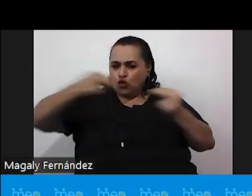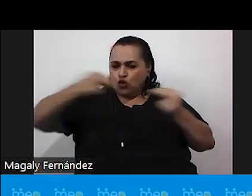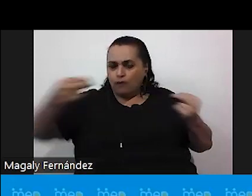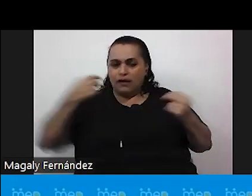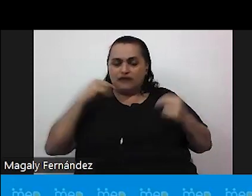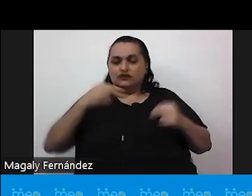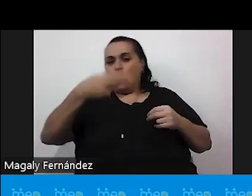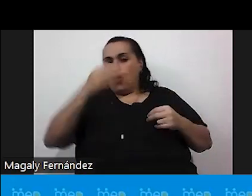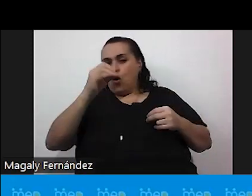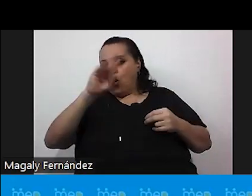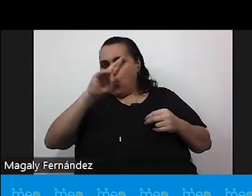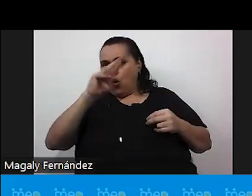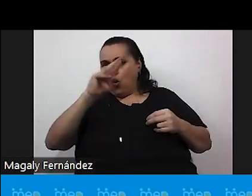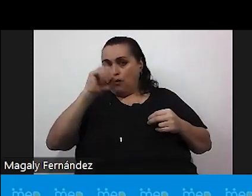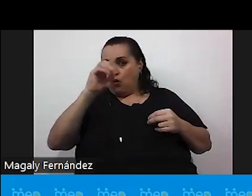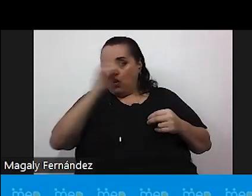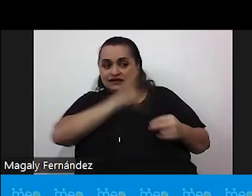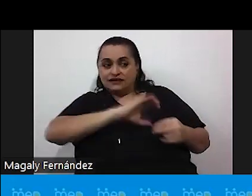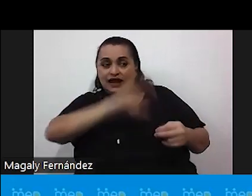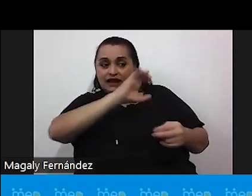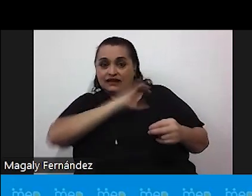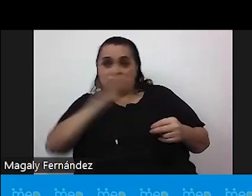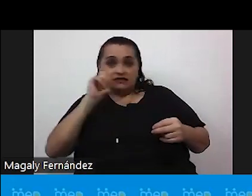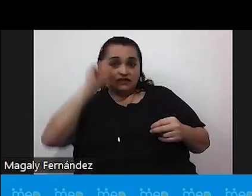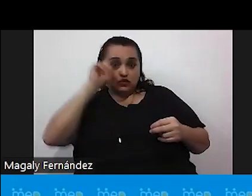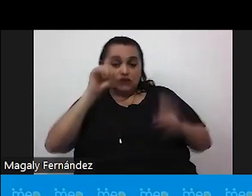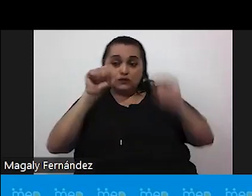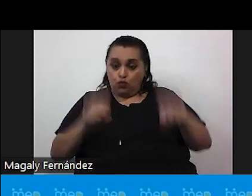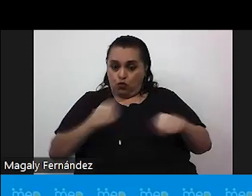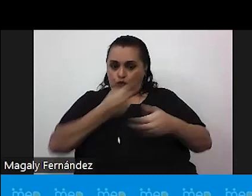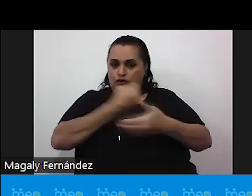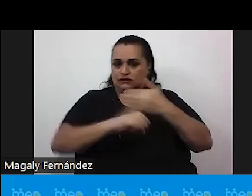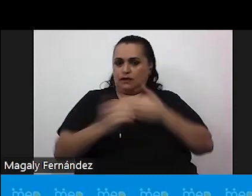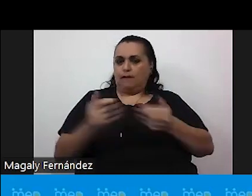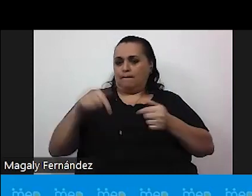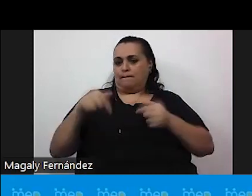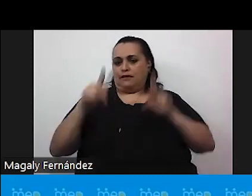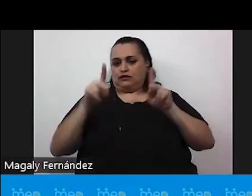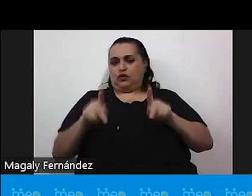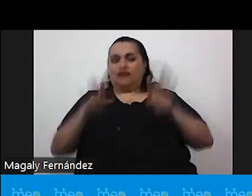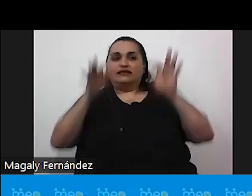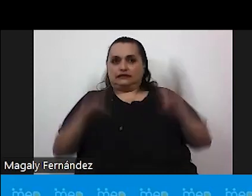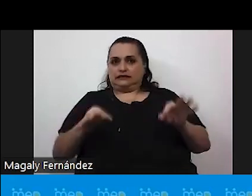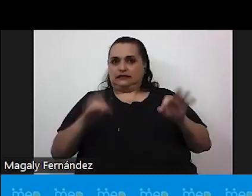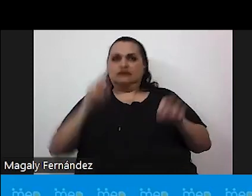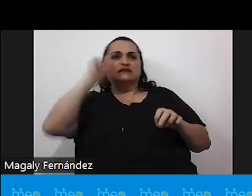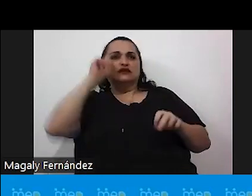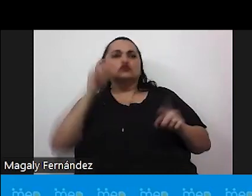hormonas o características sexuales con la cual puede nacer una persona para decidir su sexo.